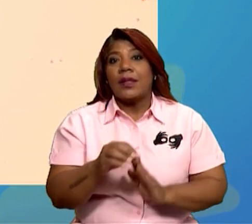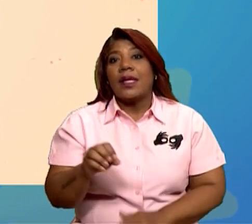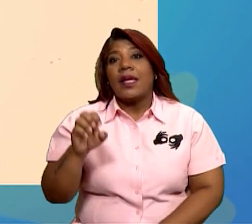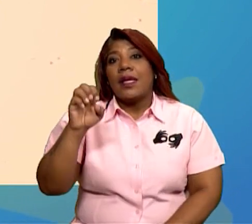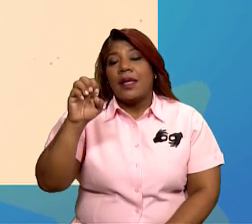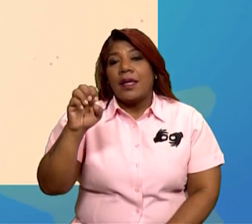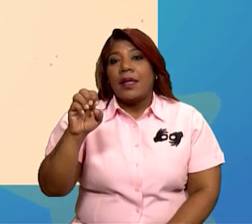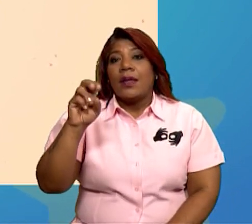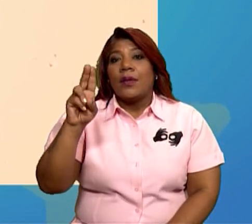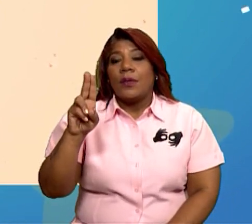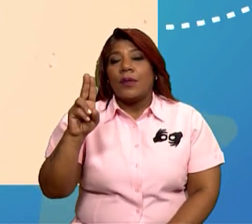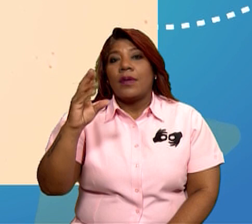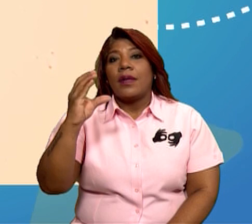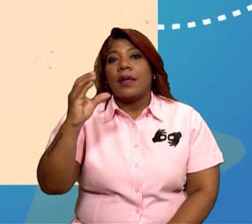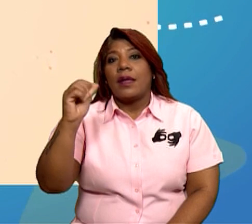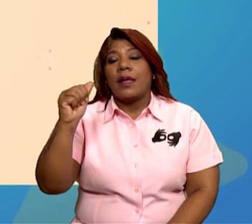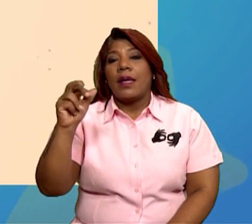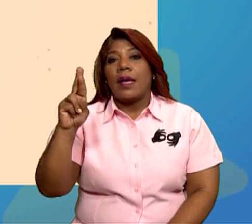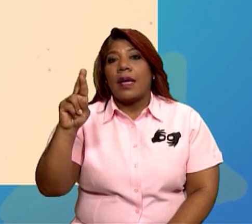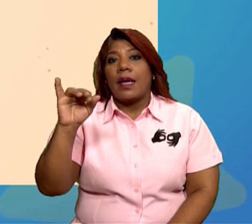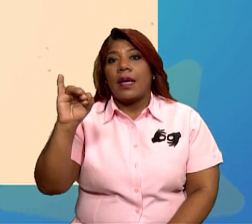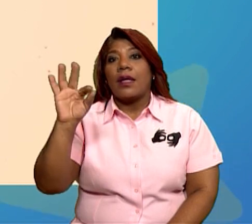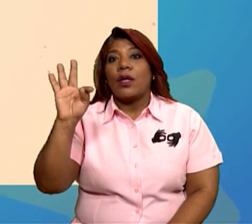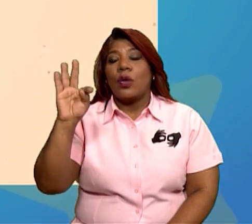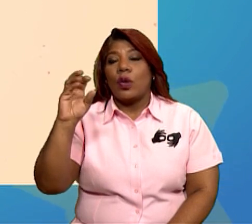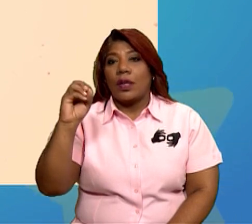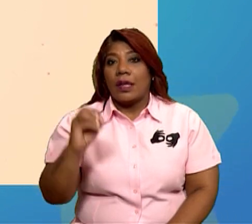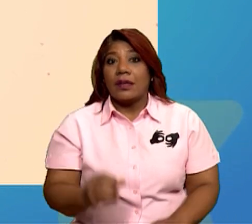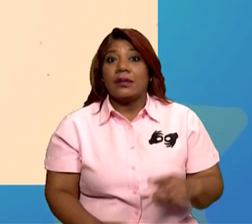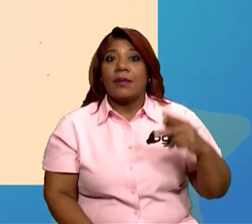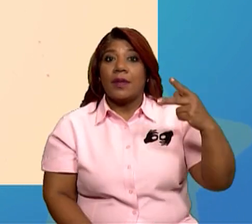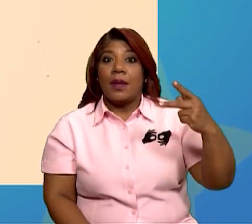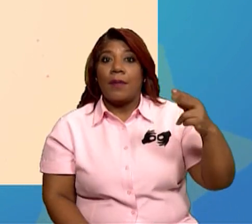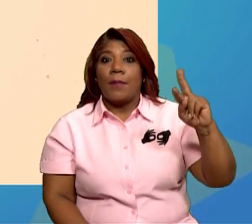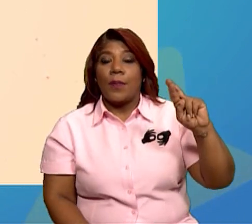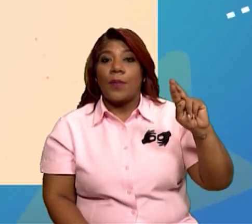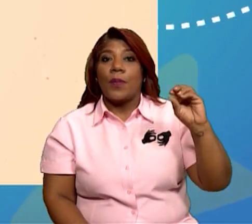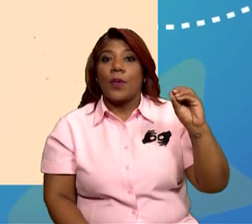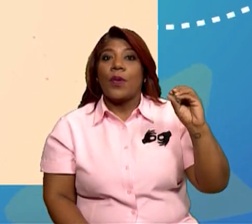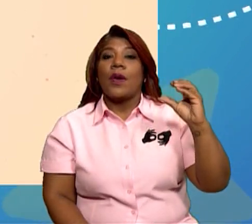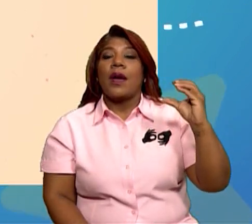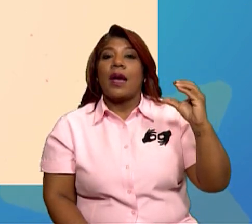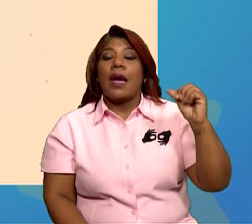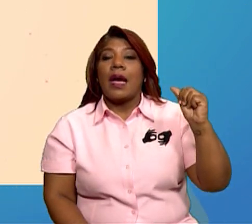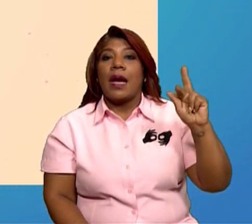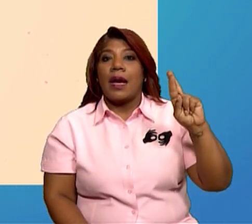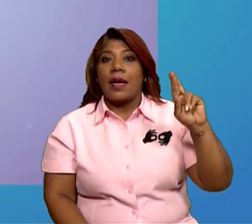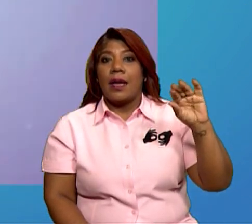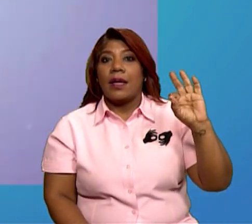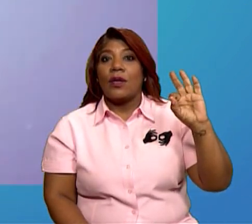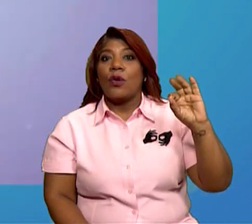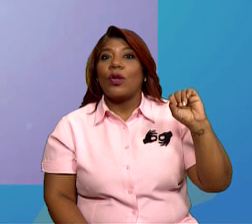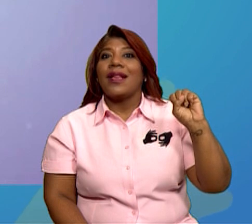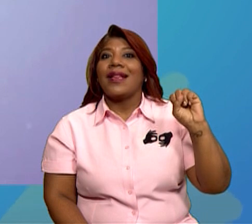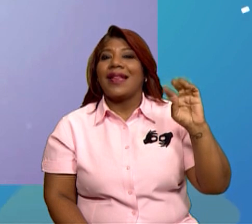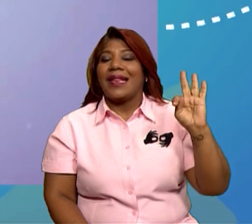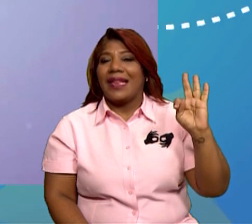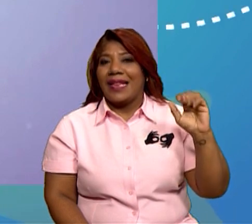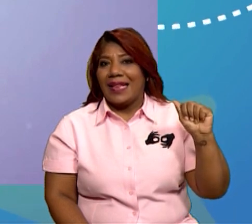mitocondrias, fueron una vez organismos prokaryotas. Interesante, ¿verdad? Unas células hechas de otras.